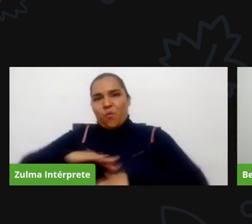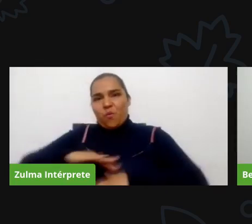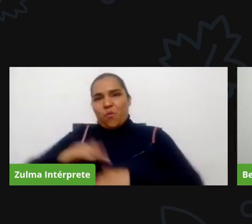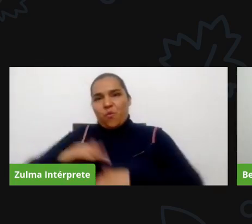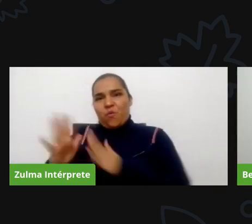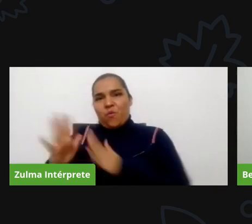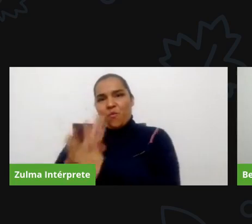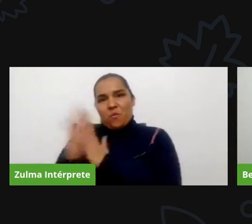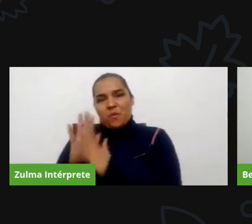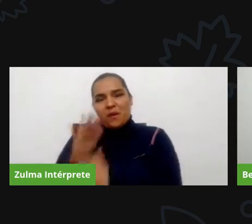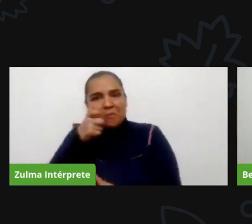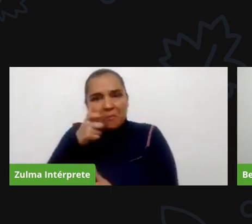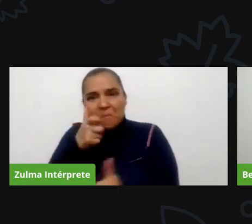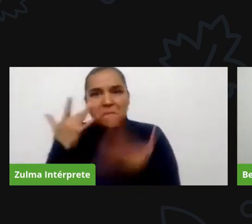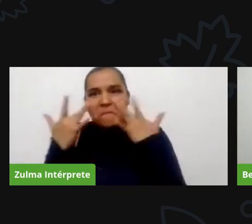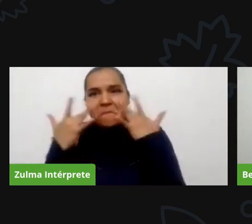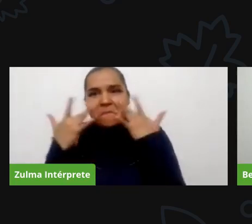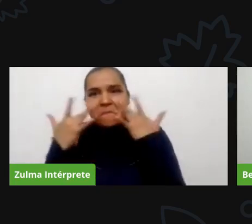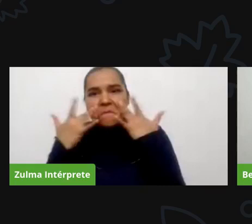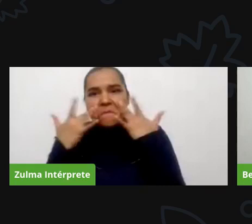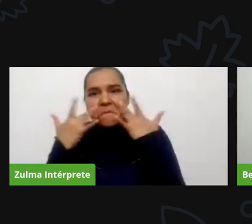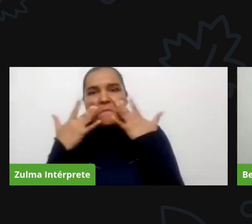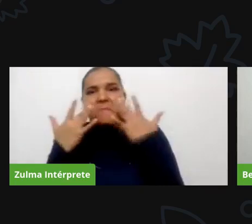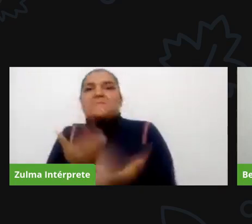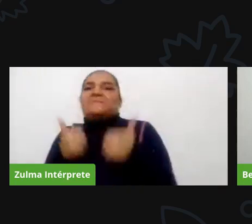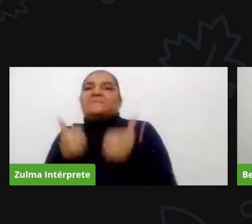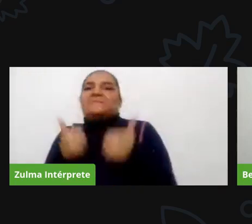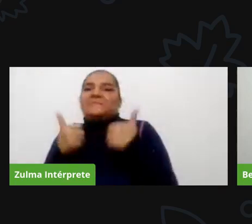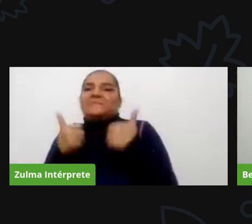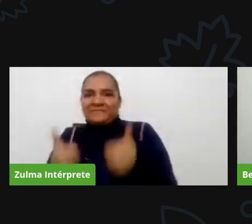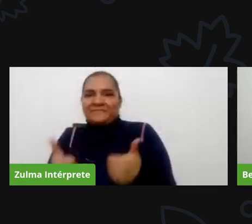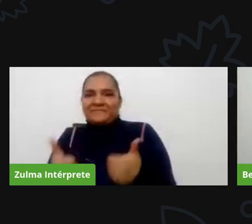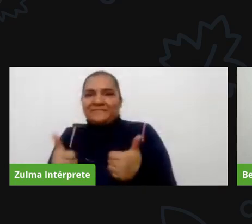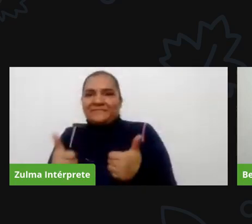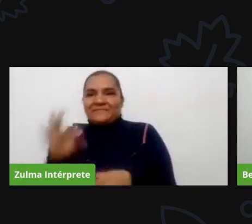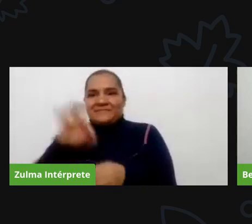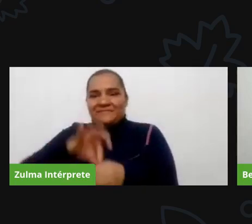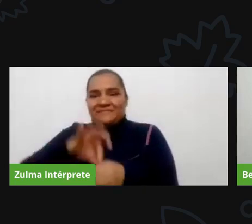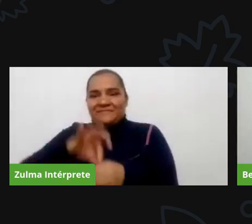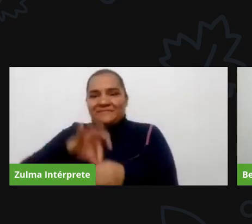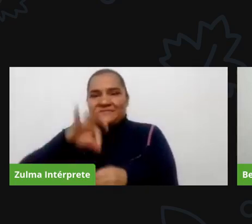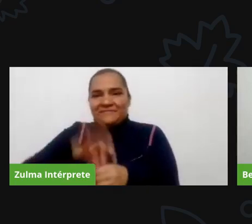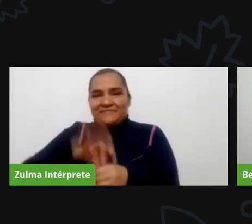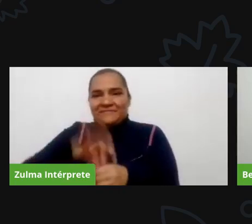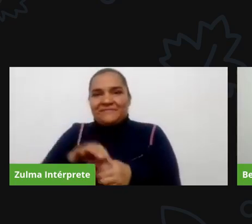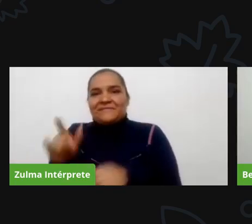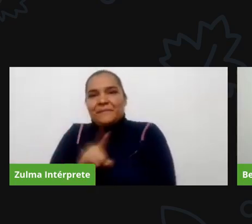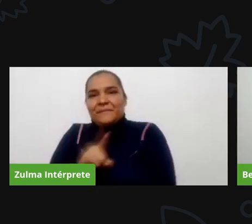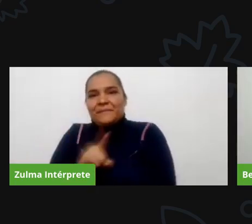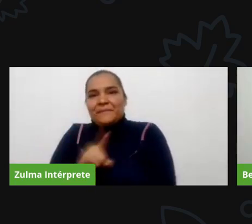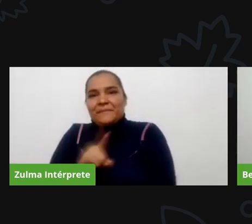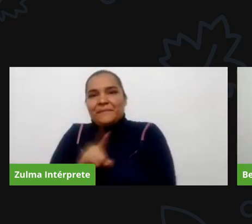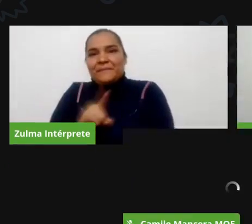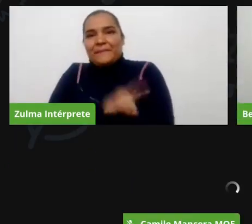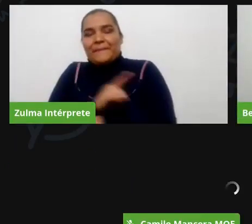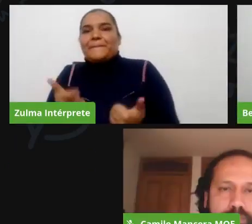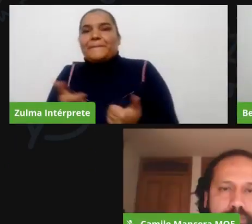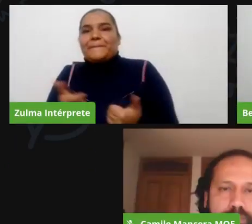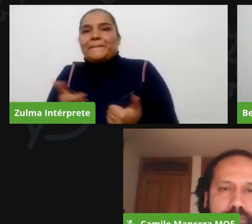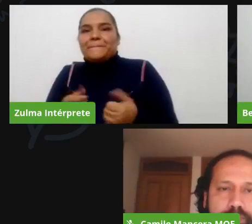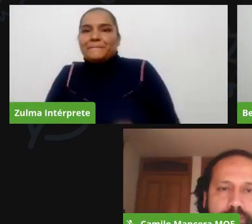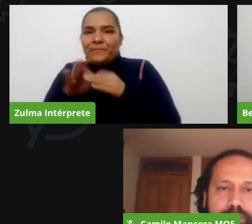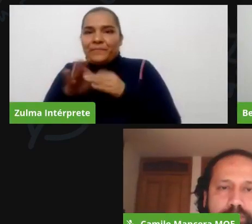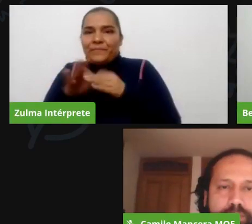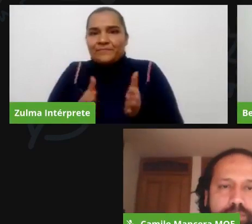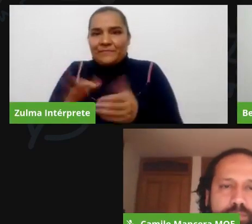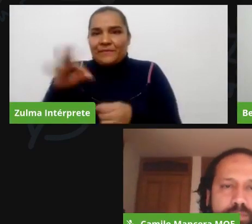procesos y uno de estos tan importantes para la ciudad ahora vamos a darle la bienvenida a camilo alejandro mancera